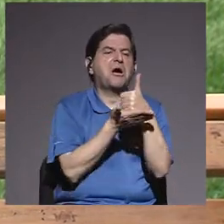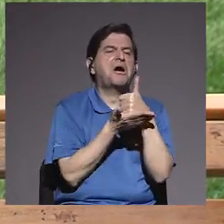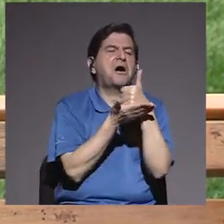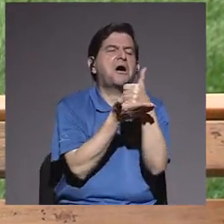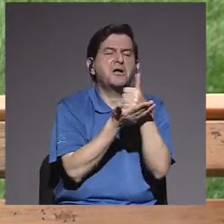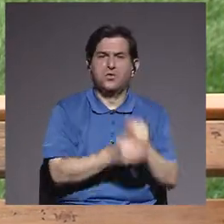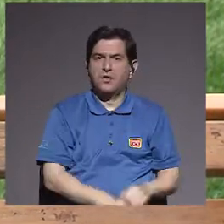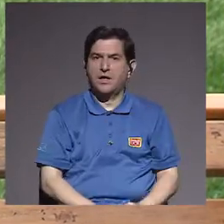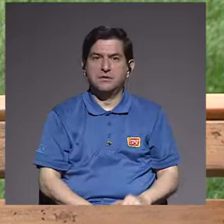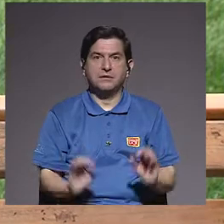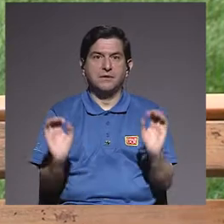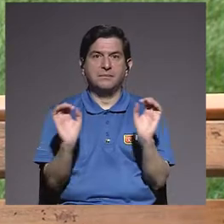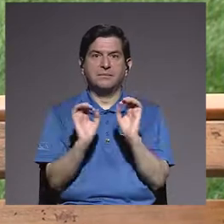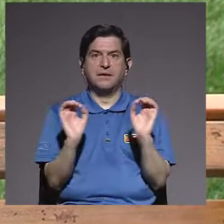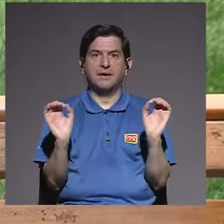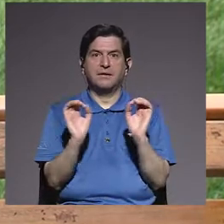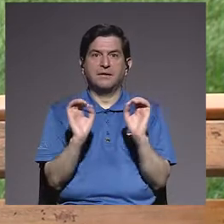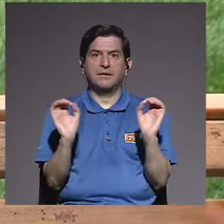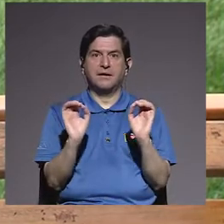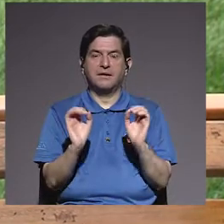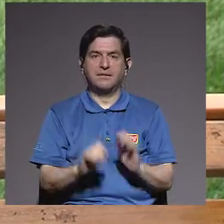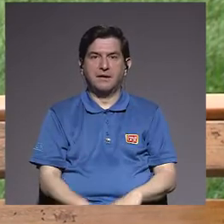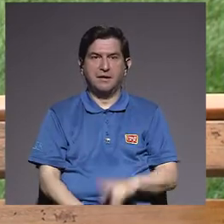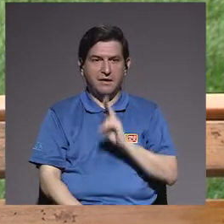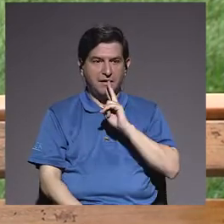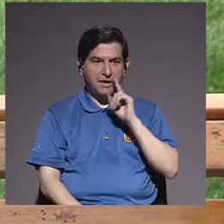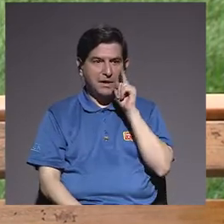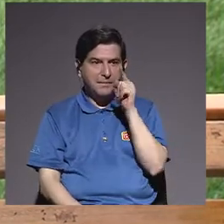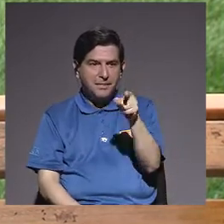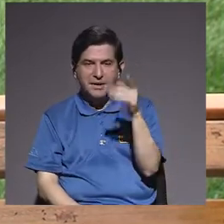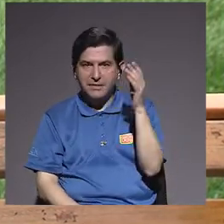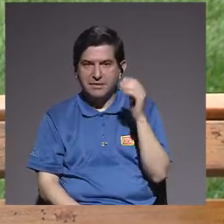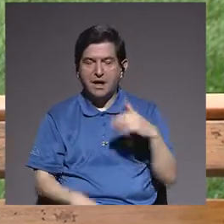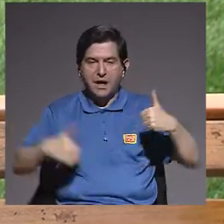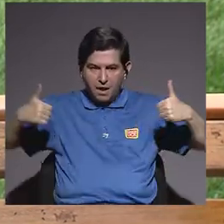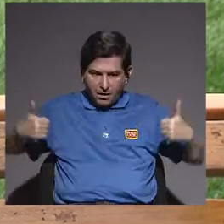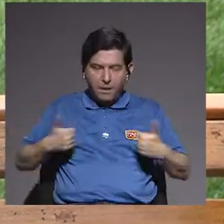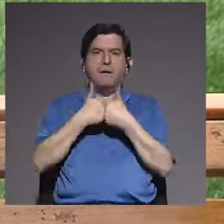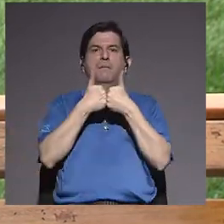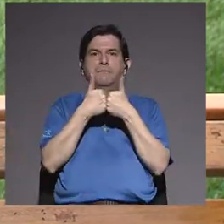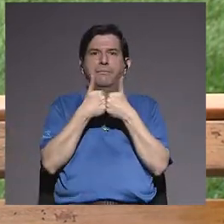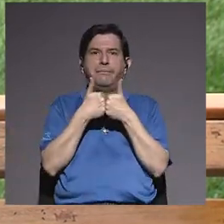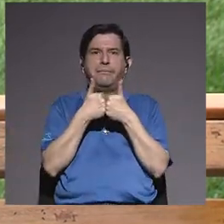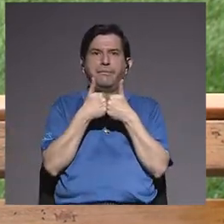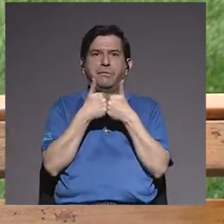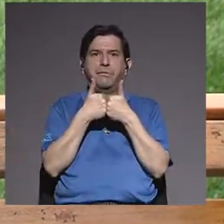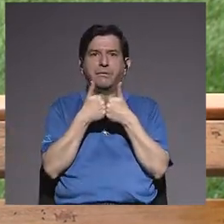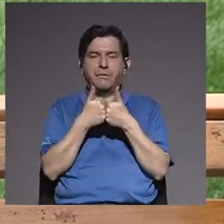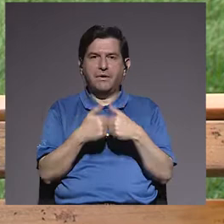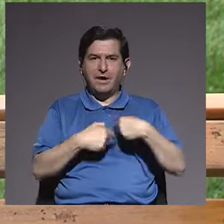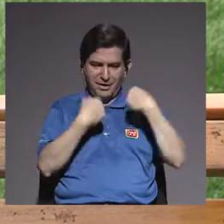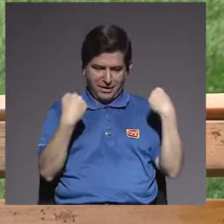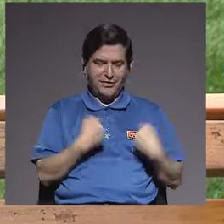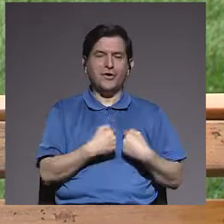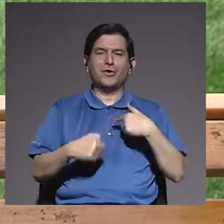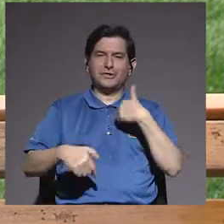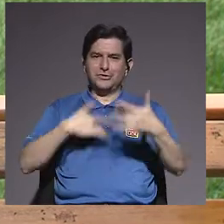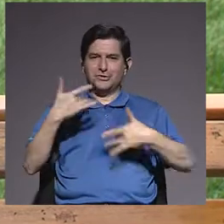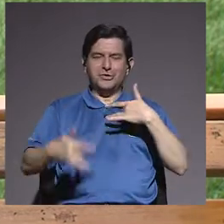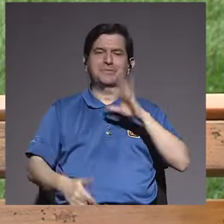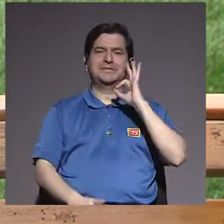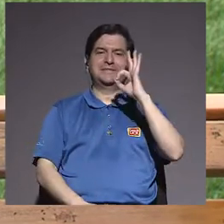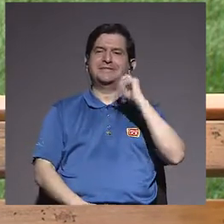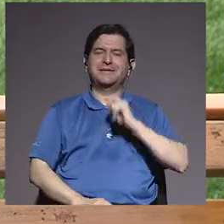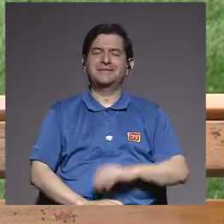jugada, no haciéndole la jugada para que ganara, es que en realidad era un reto y de corazón yo me sentía muy bien,